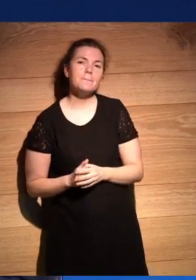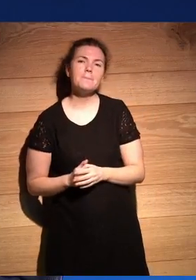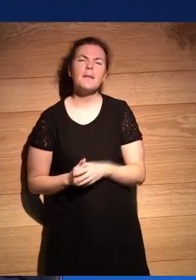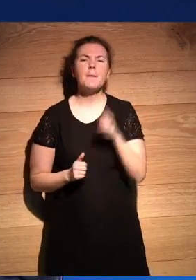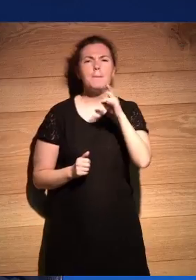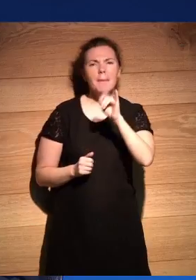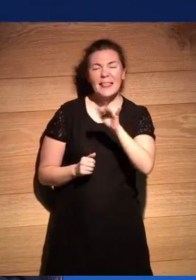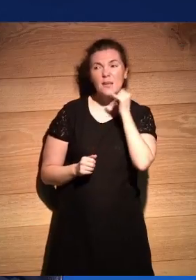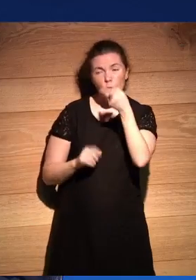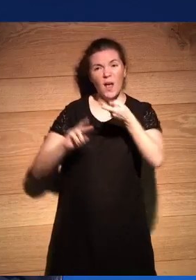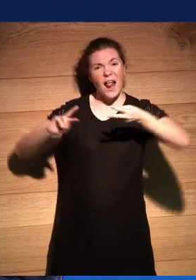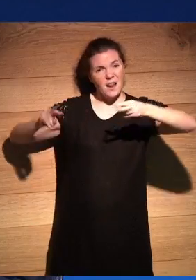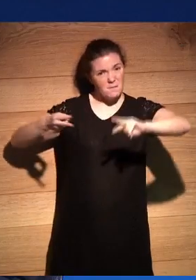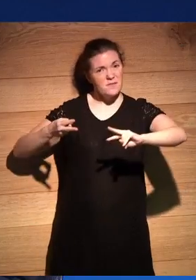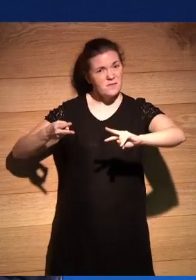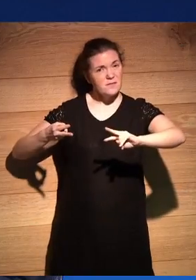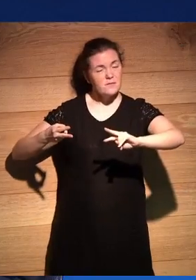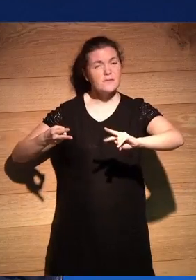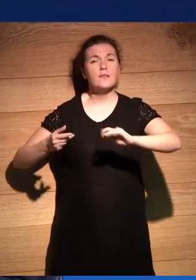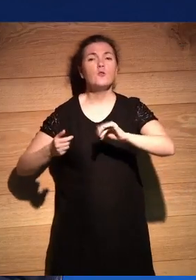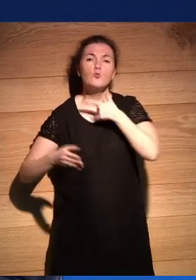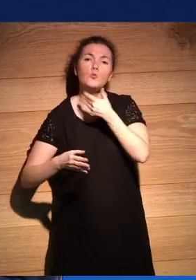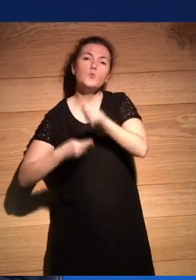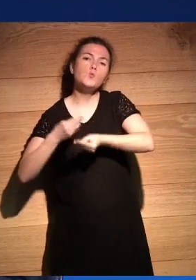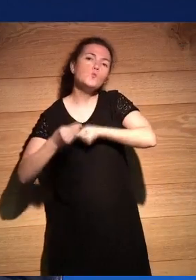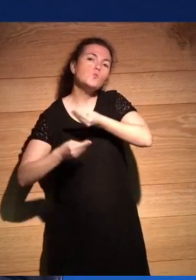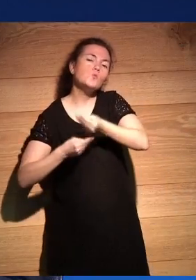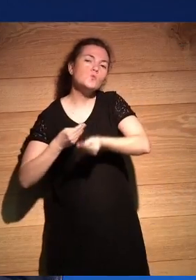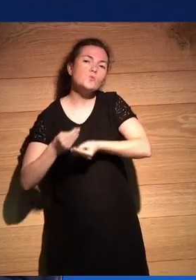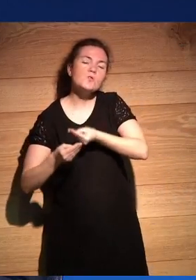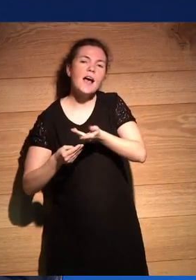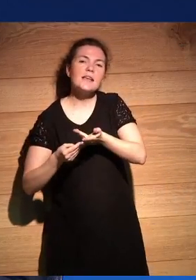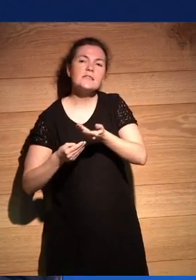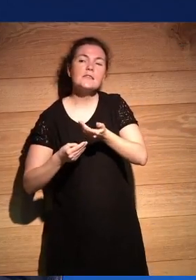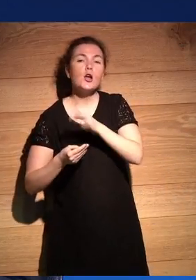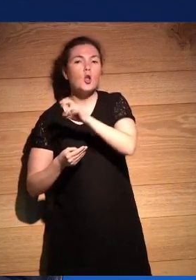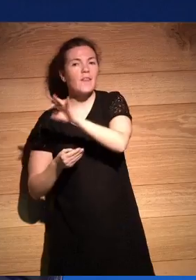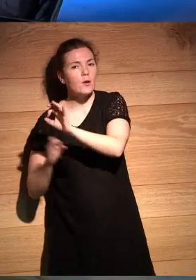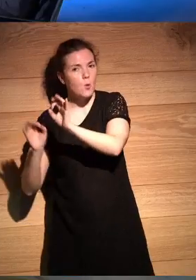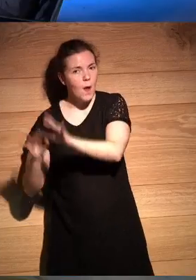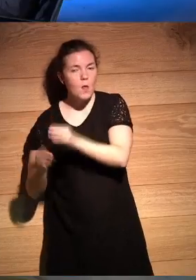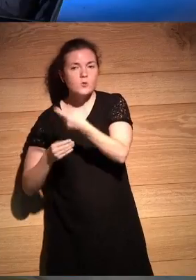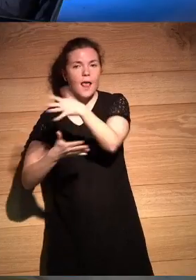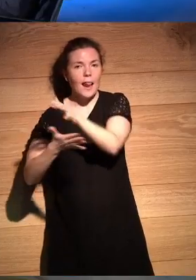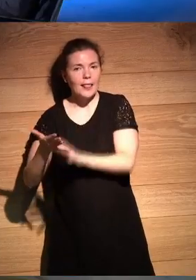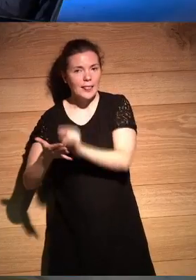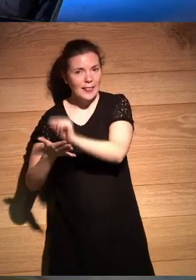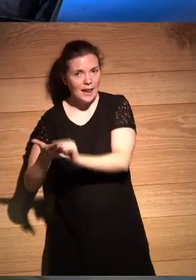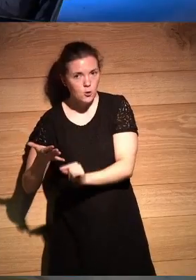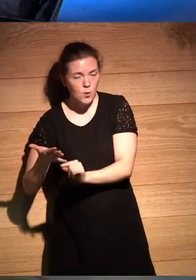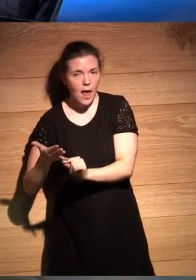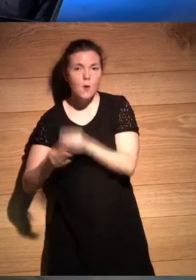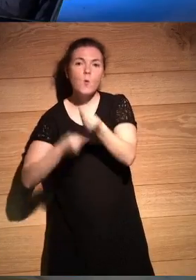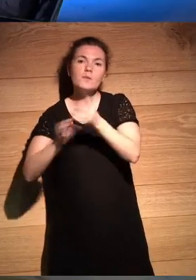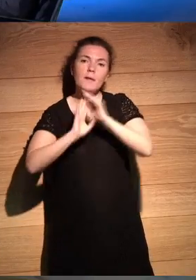Pati a ti te pasa al revés o sea tú utilizas como como Rodrigo la literatura pero para